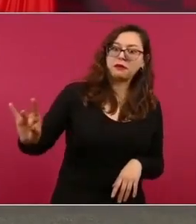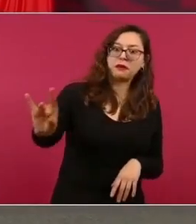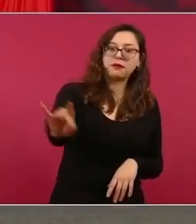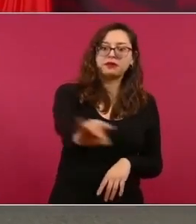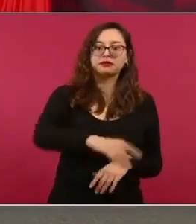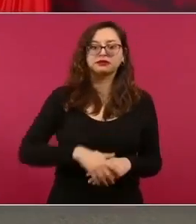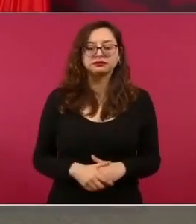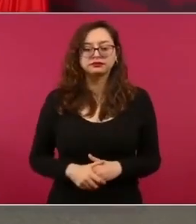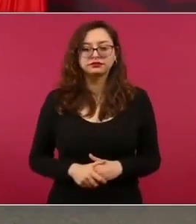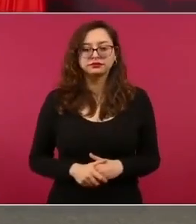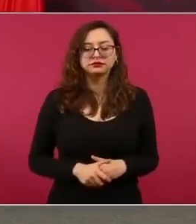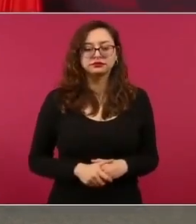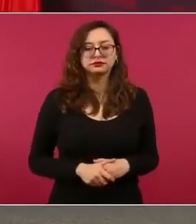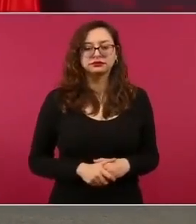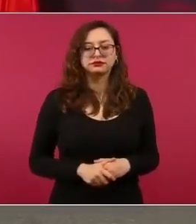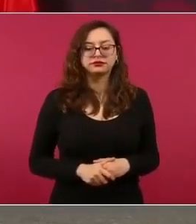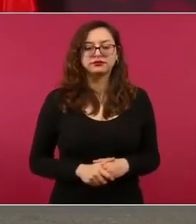yo me acuerdo que